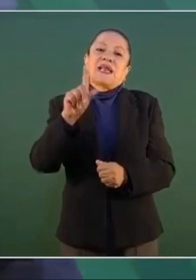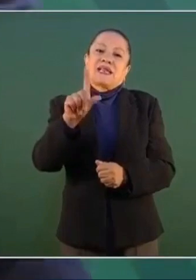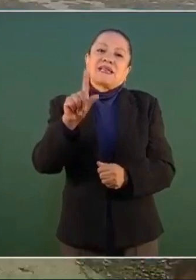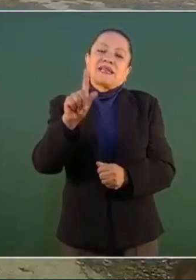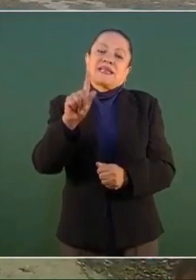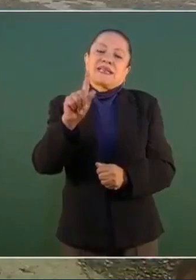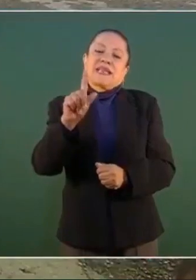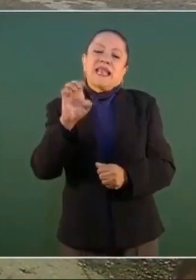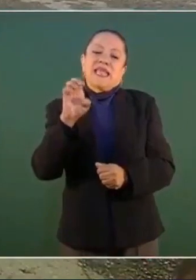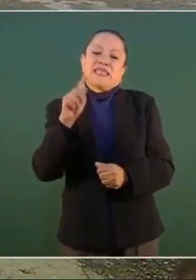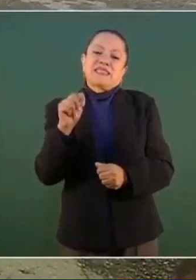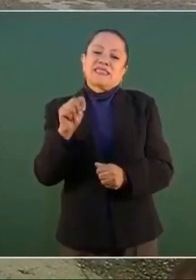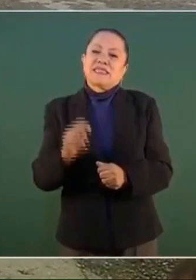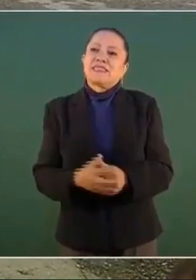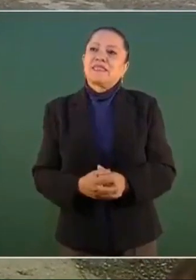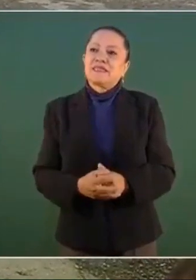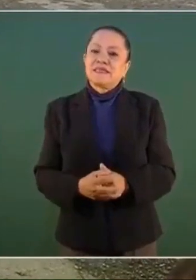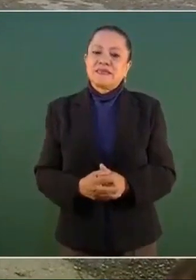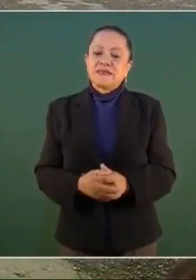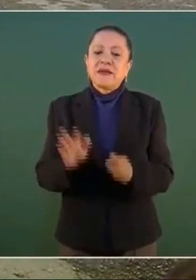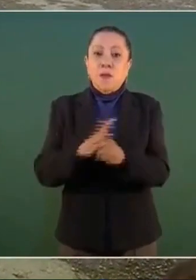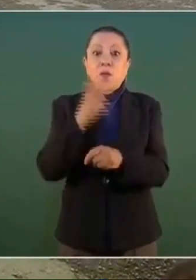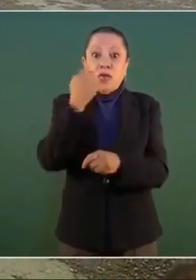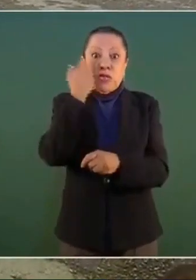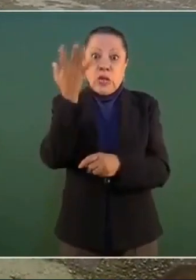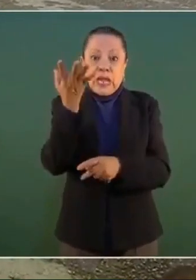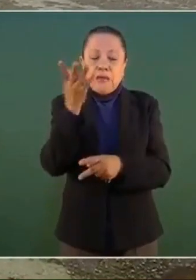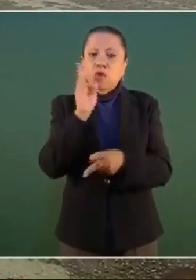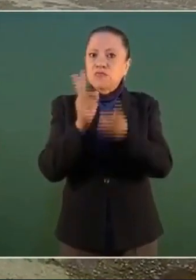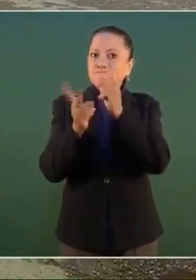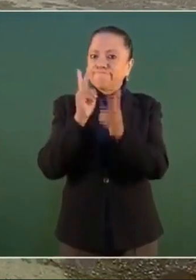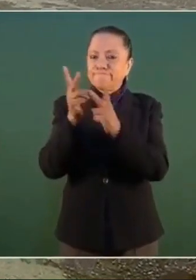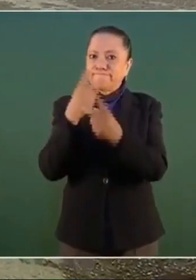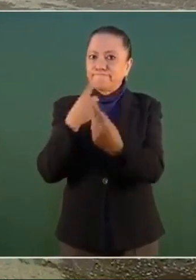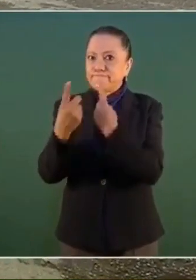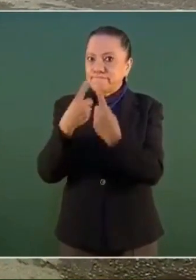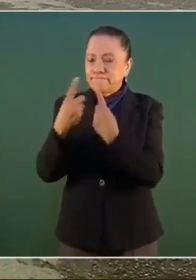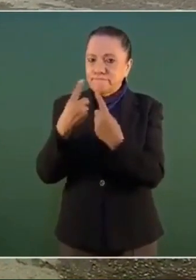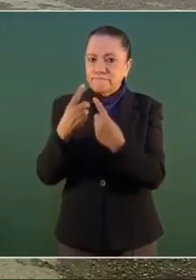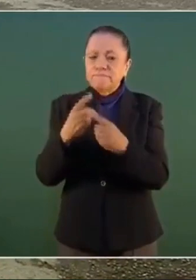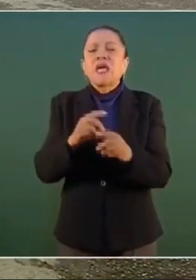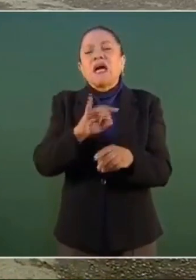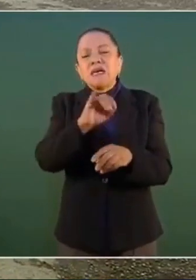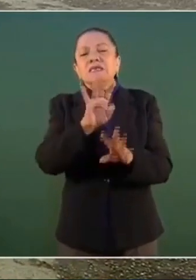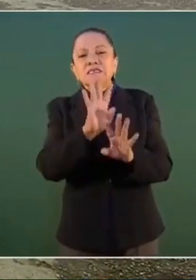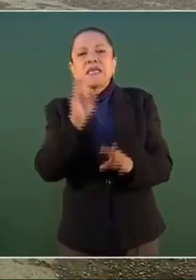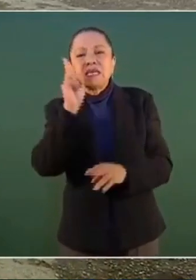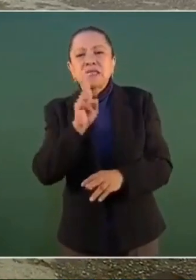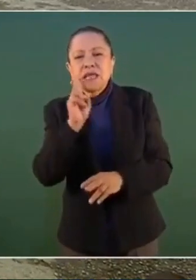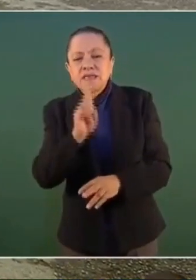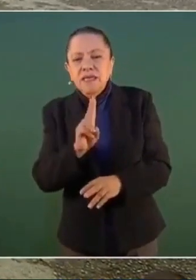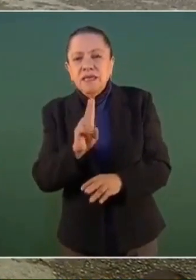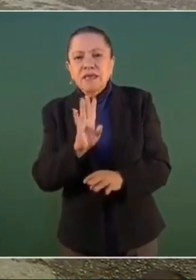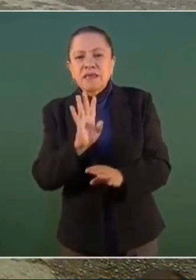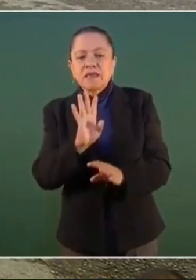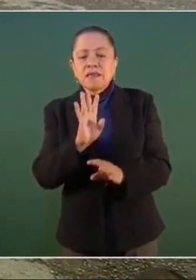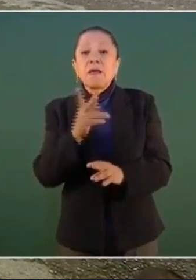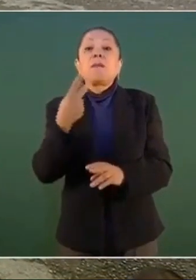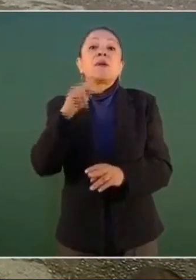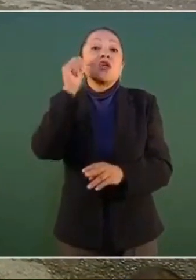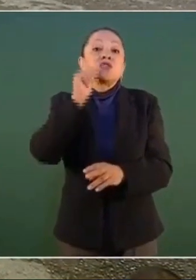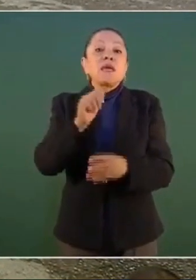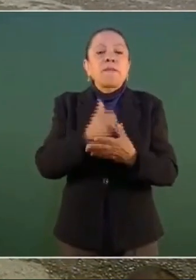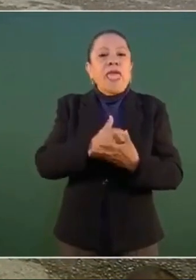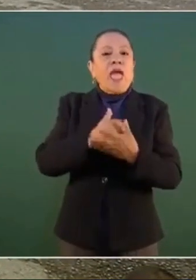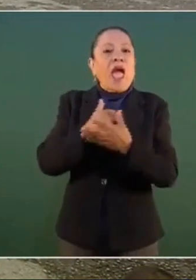Pues lo vamos a tratar, pero siempre procurando ayudar